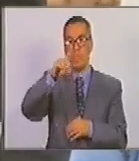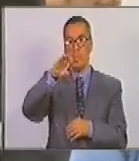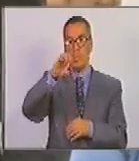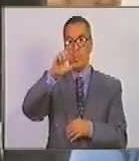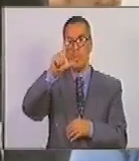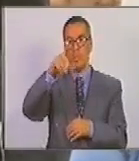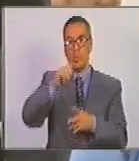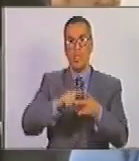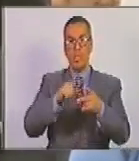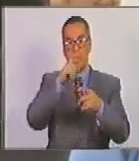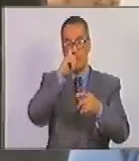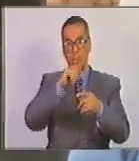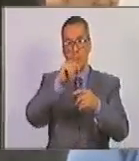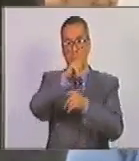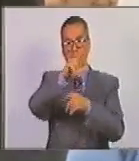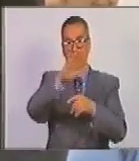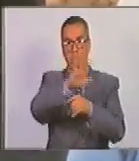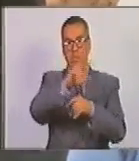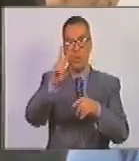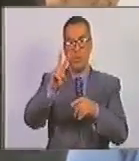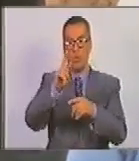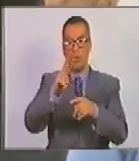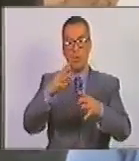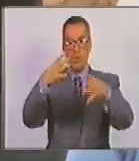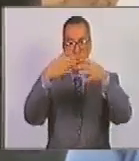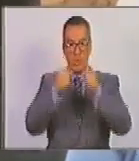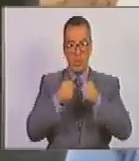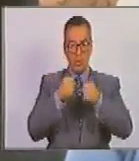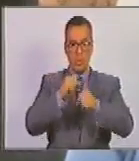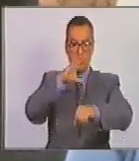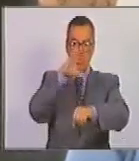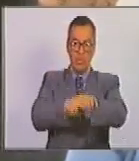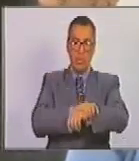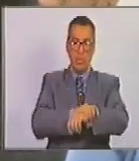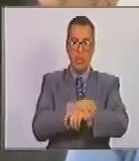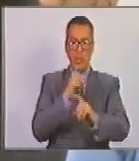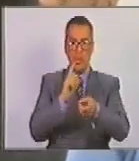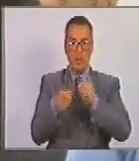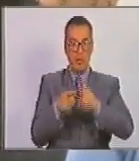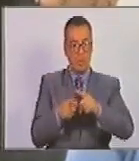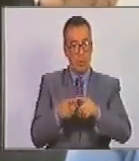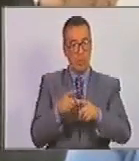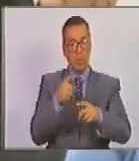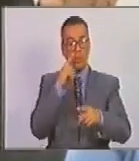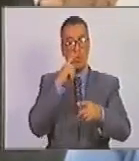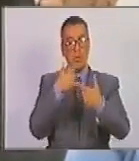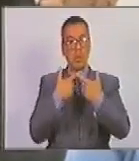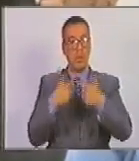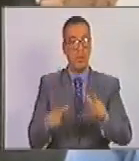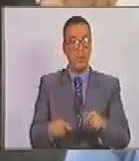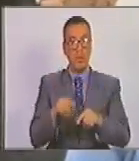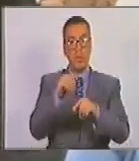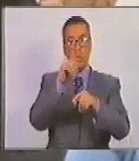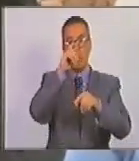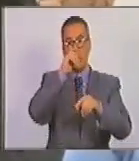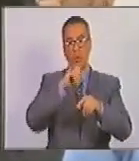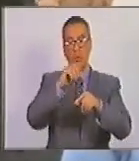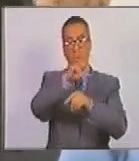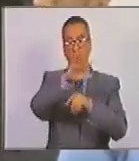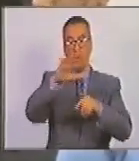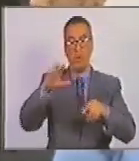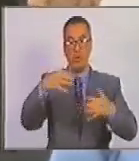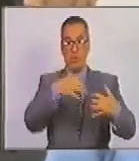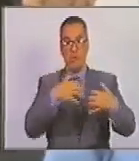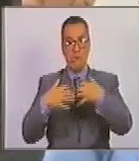año 52, fue arrestado por primera vez, luego de múltiples amenazas. Fue liberado en el año 55 por esta lucha